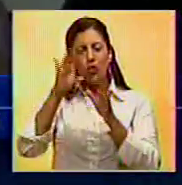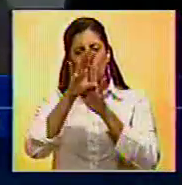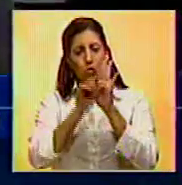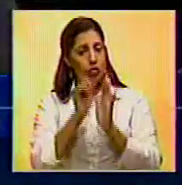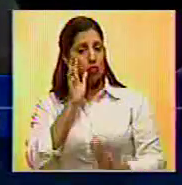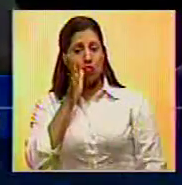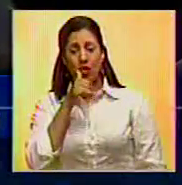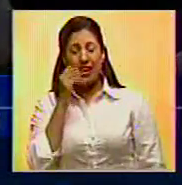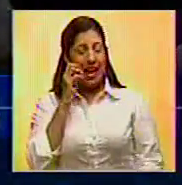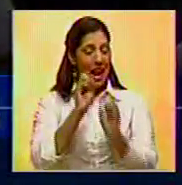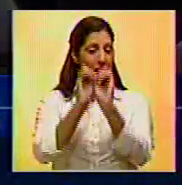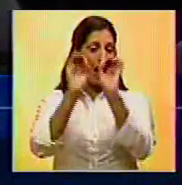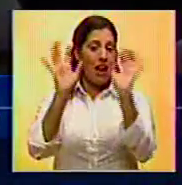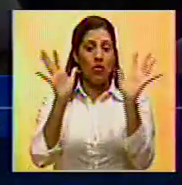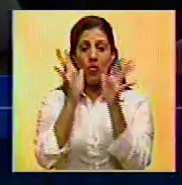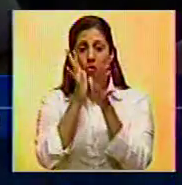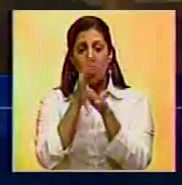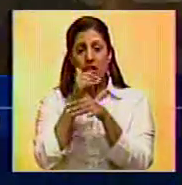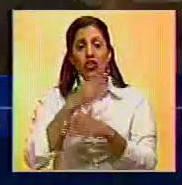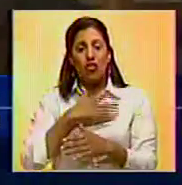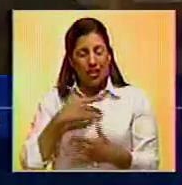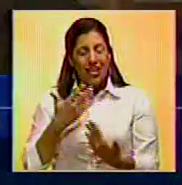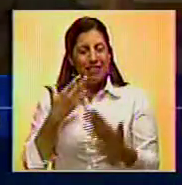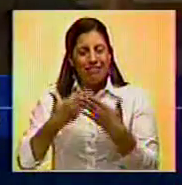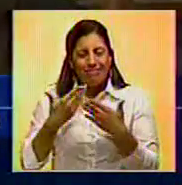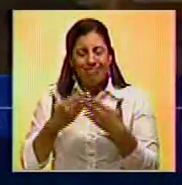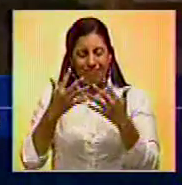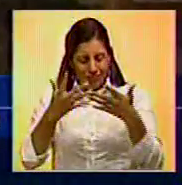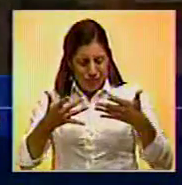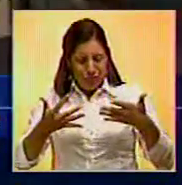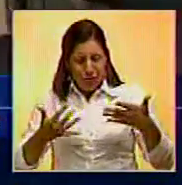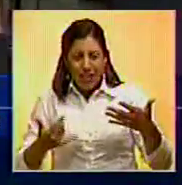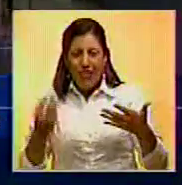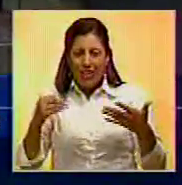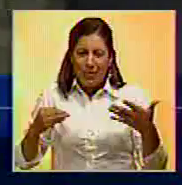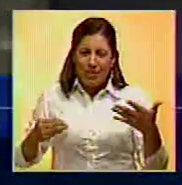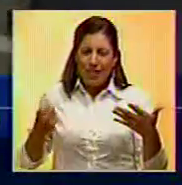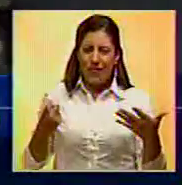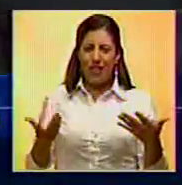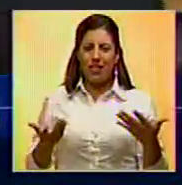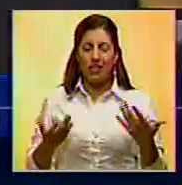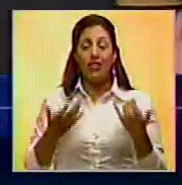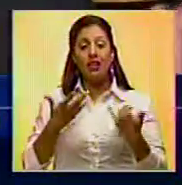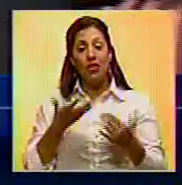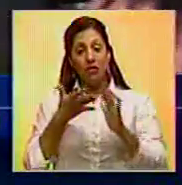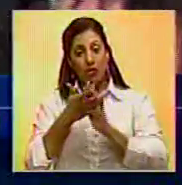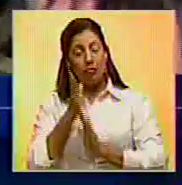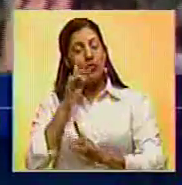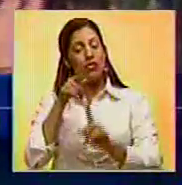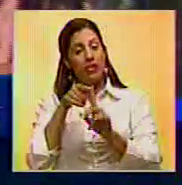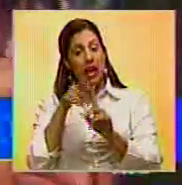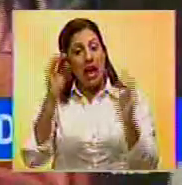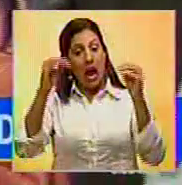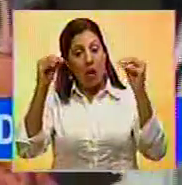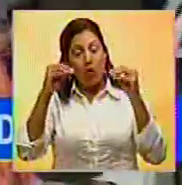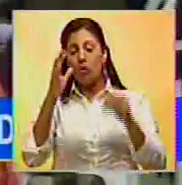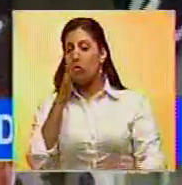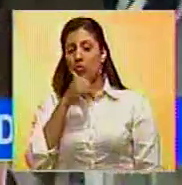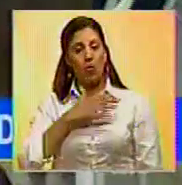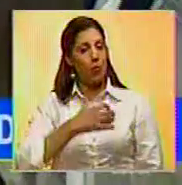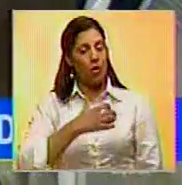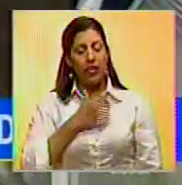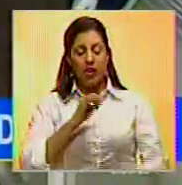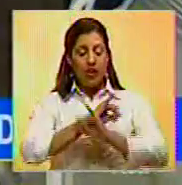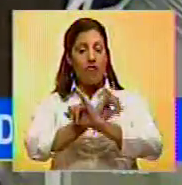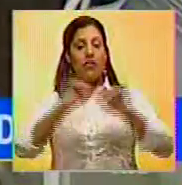no lo vemos tan claro. Queremos precisar muy bien, es un texto muy extenso. Fueron enfáticos en que el acuerdo no puede ser